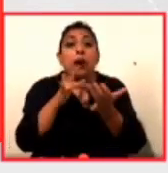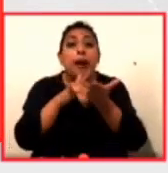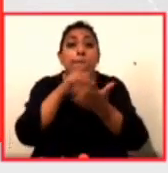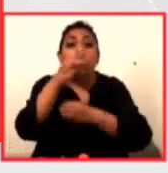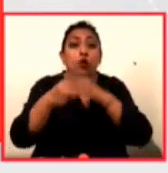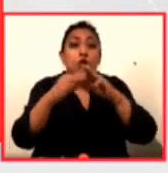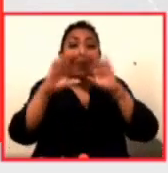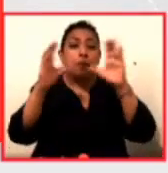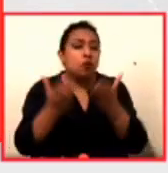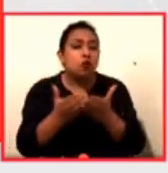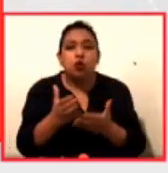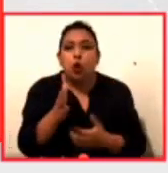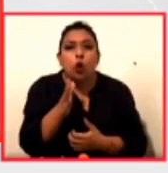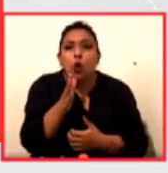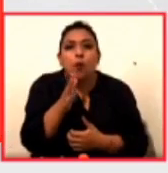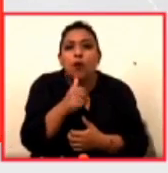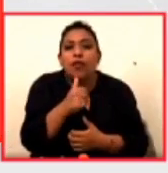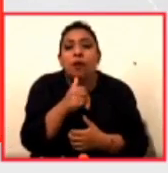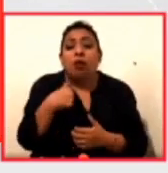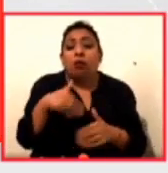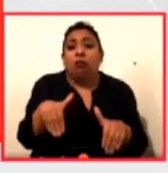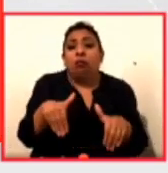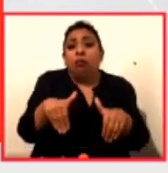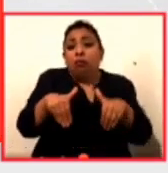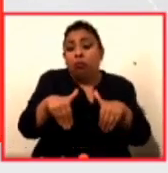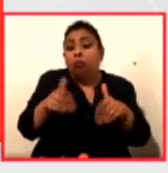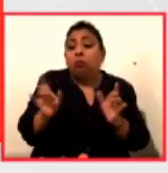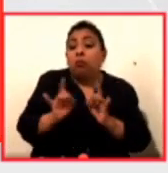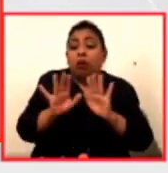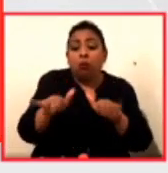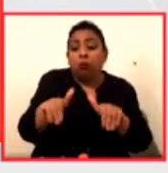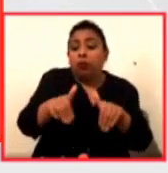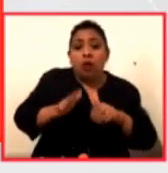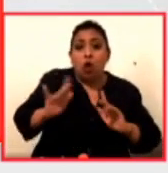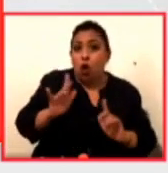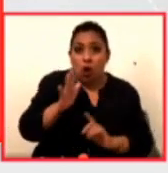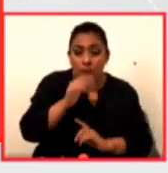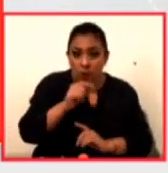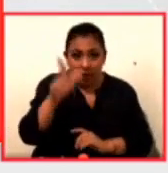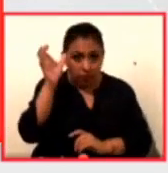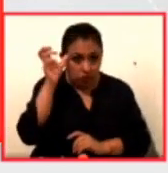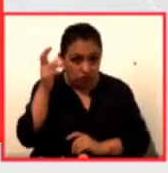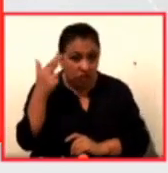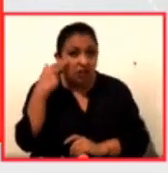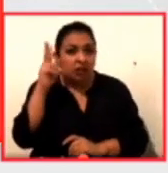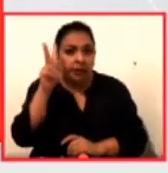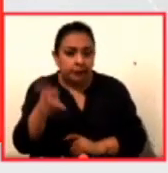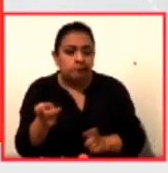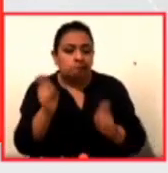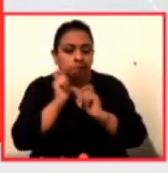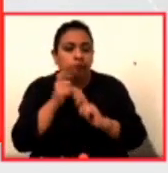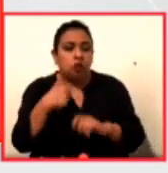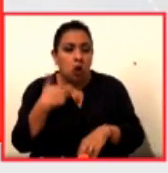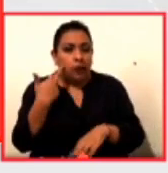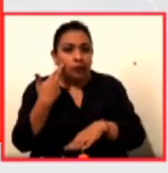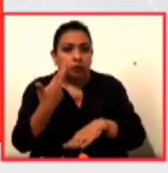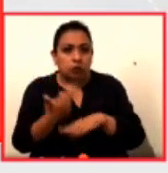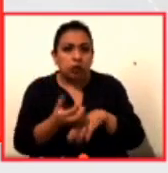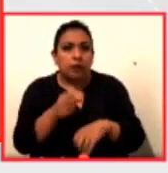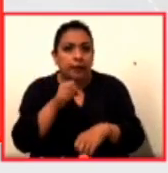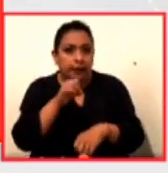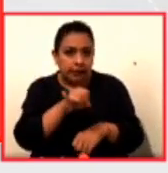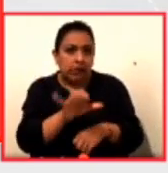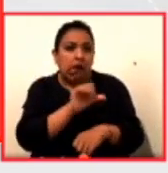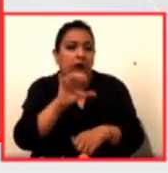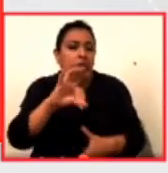podemos permanecer al margen de lo que está pasando China ha asumido en gran parte la responsabilidad de esta